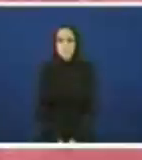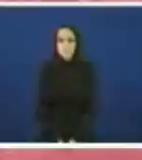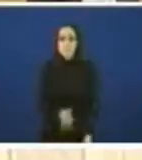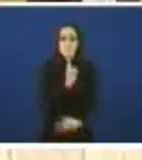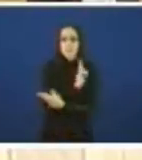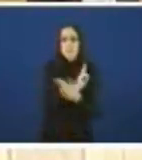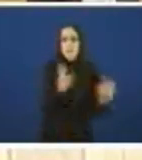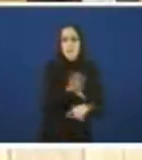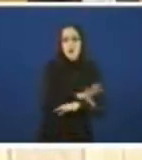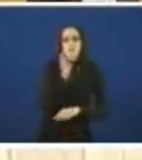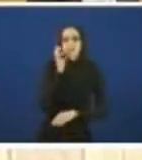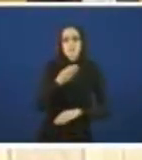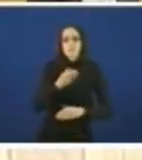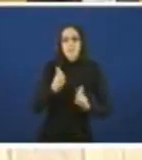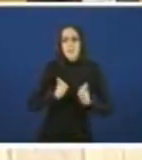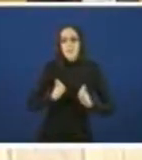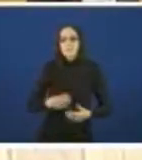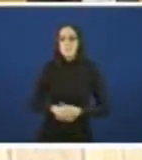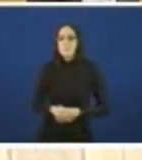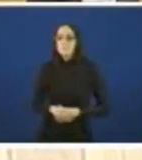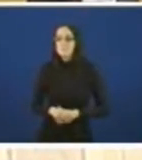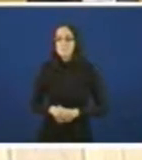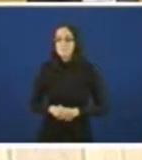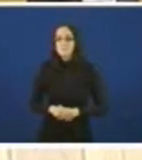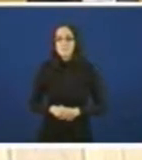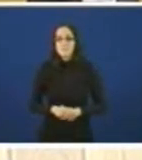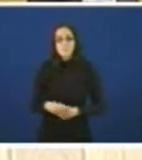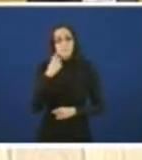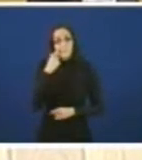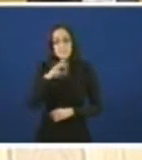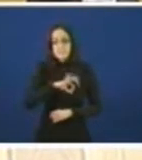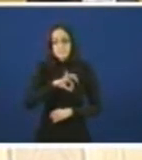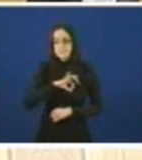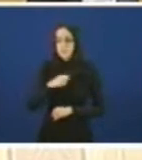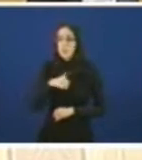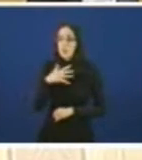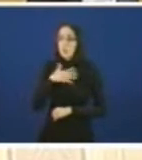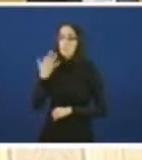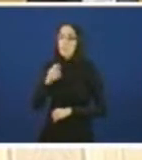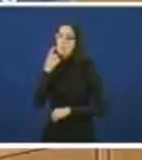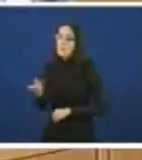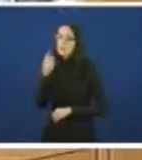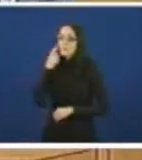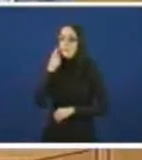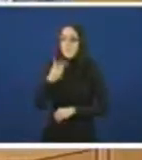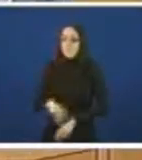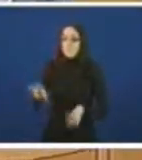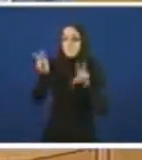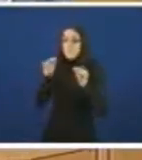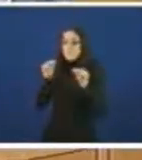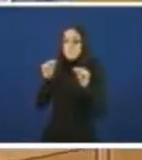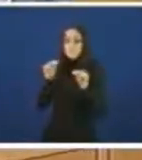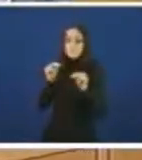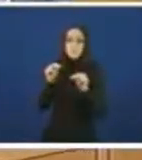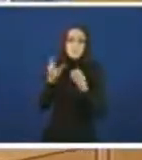Replica da consellera de sanidade. Mire, señoría, o que eu podo decir é que cando se remate o concerto, cando